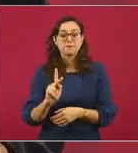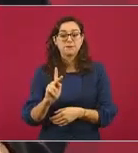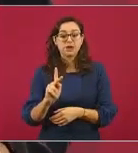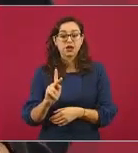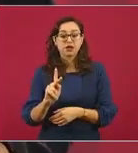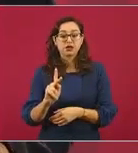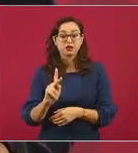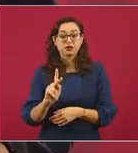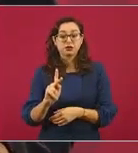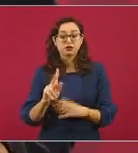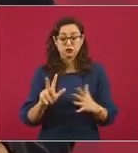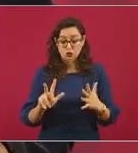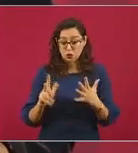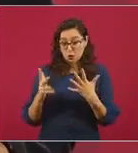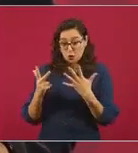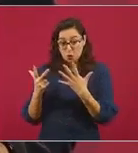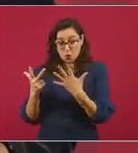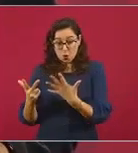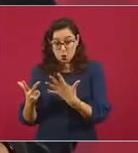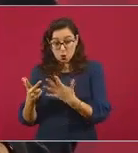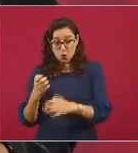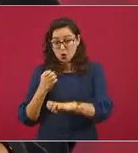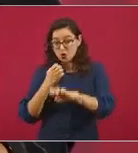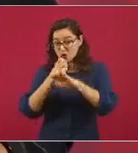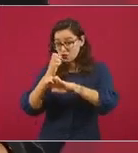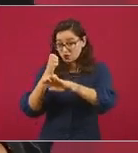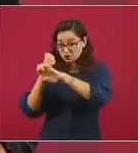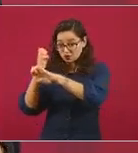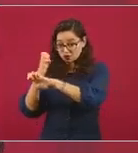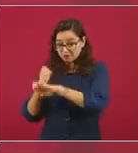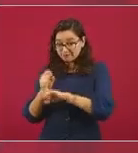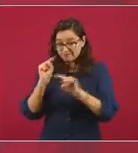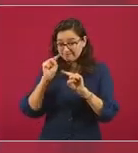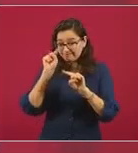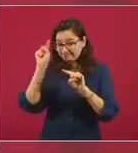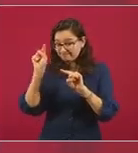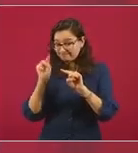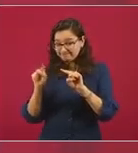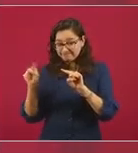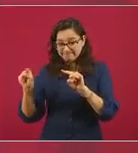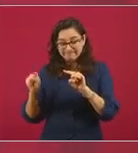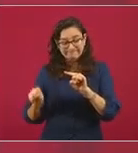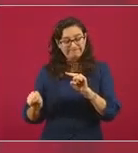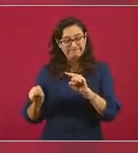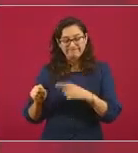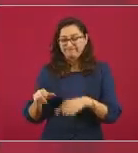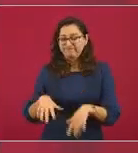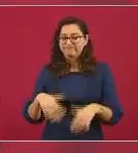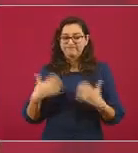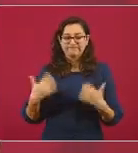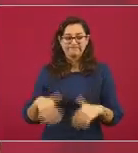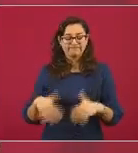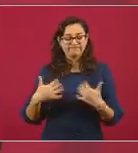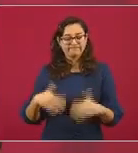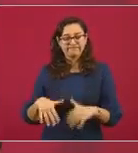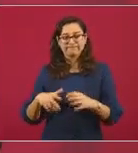donde está creciendo el contagio. Una de estas